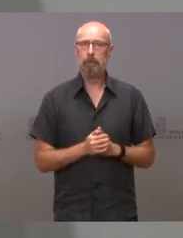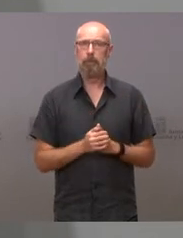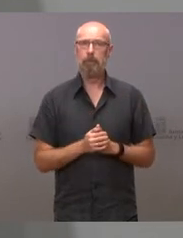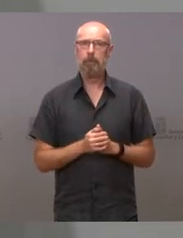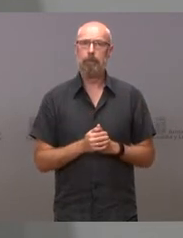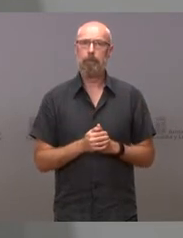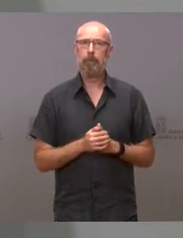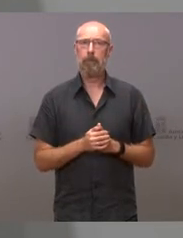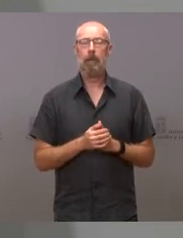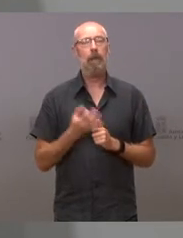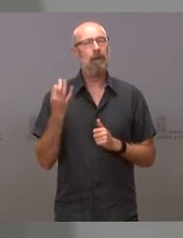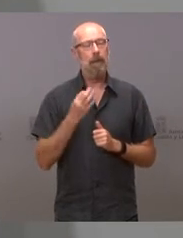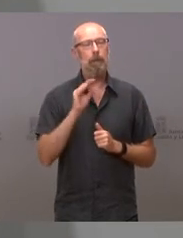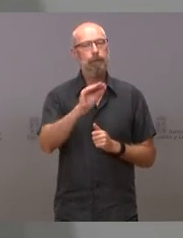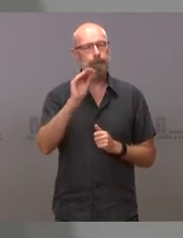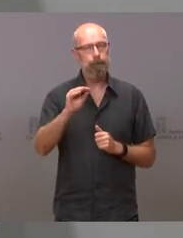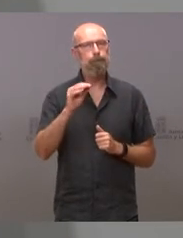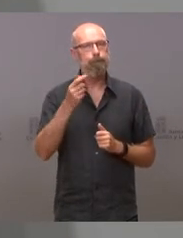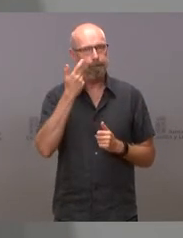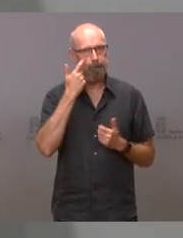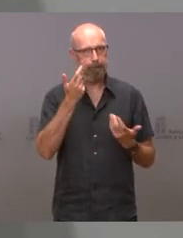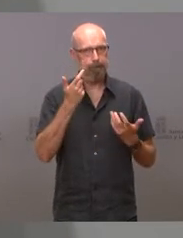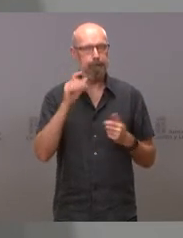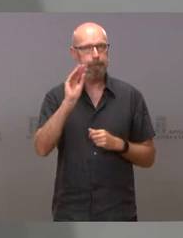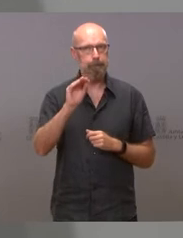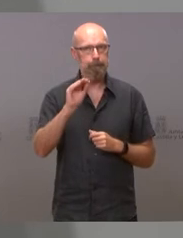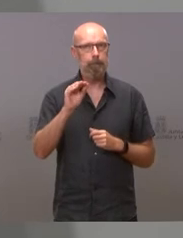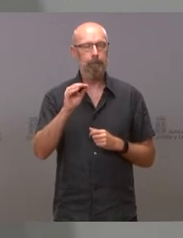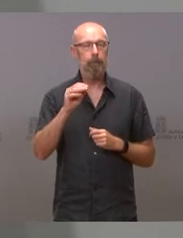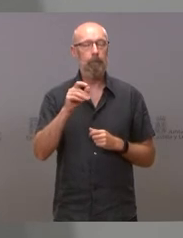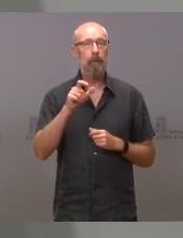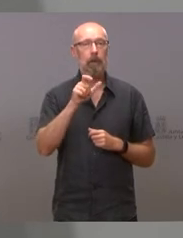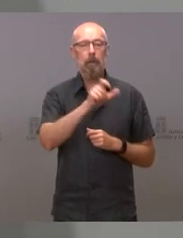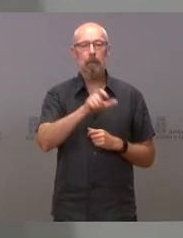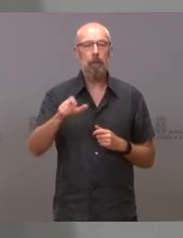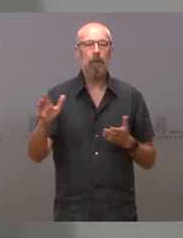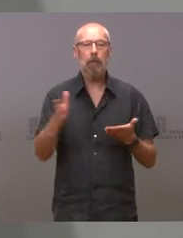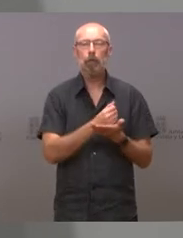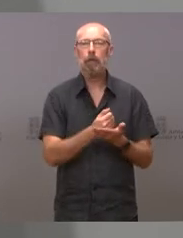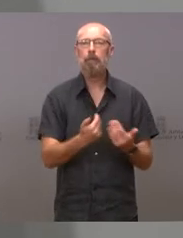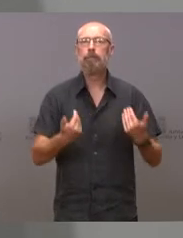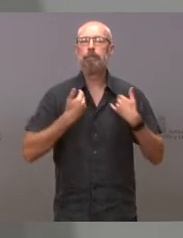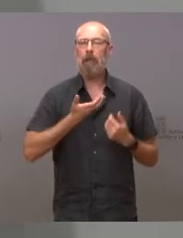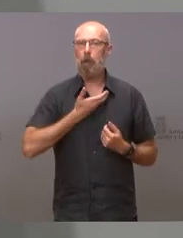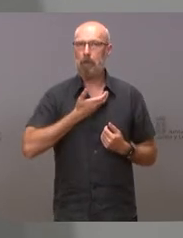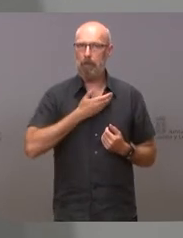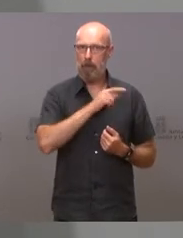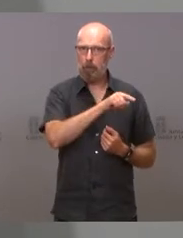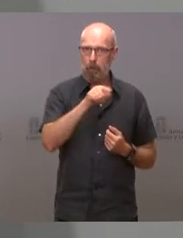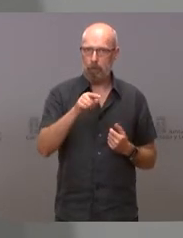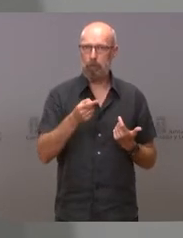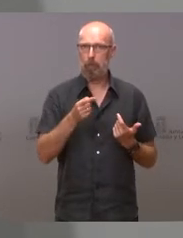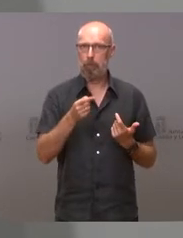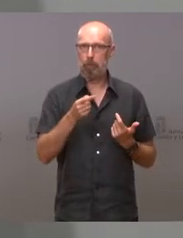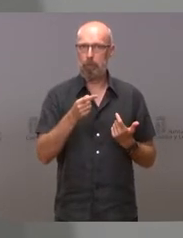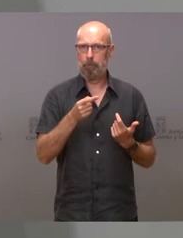queremos hacer un especial llamamiento a todos los regidores municipales, a todos los responsables